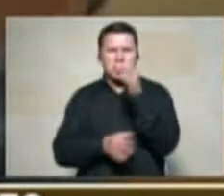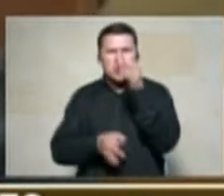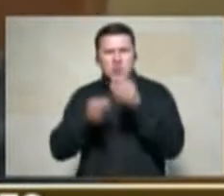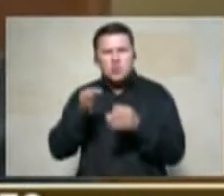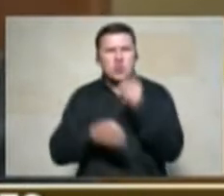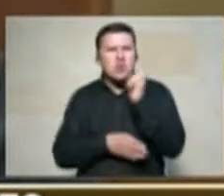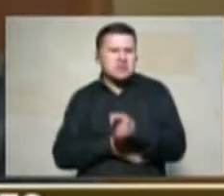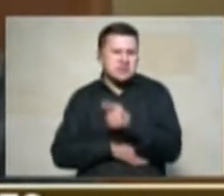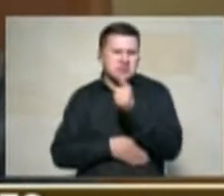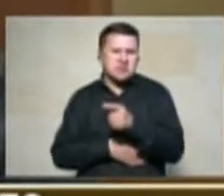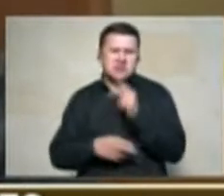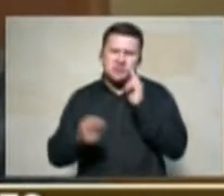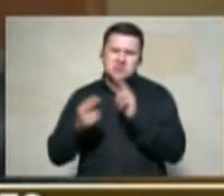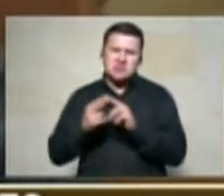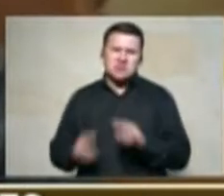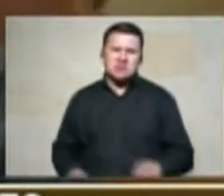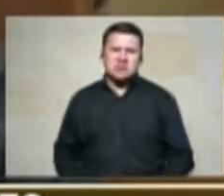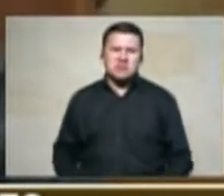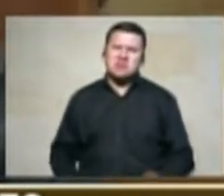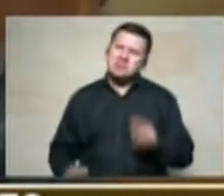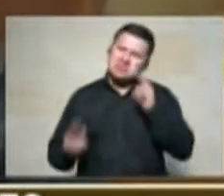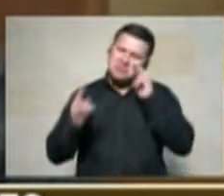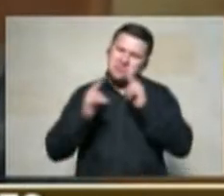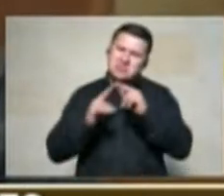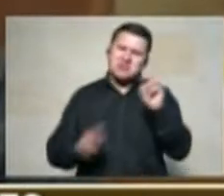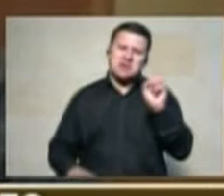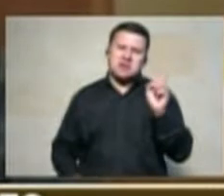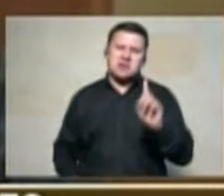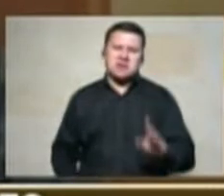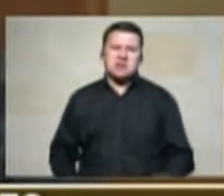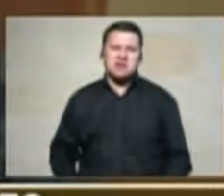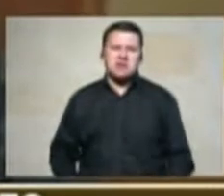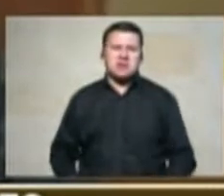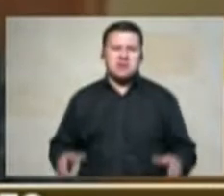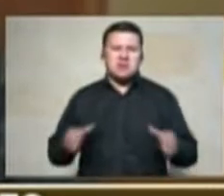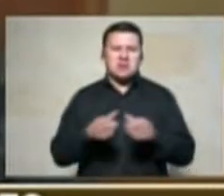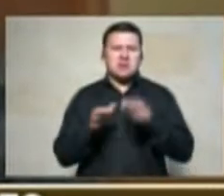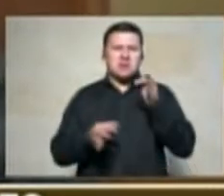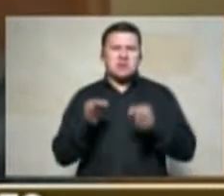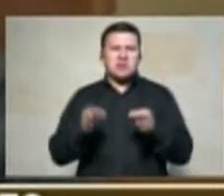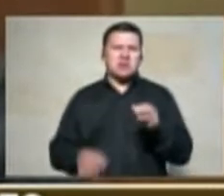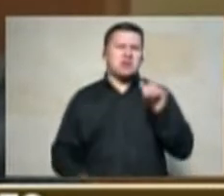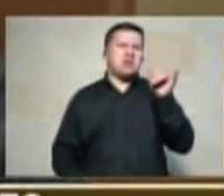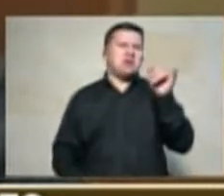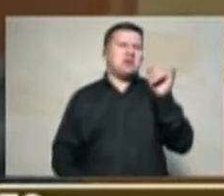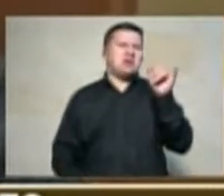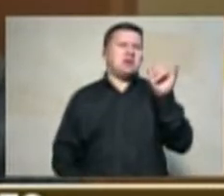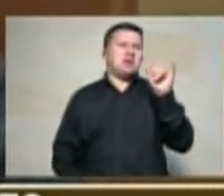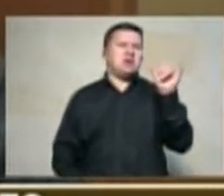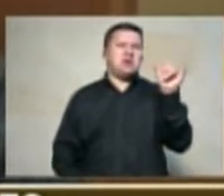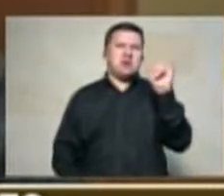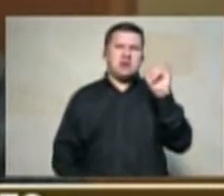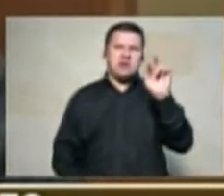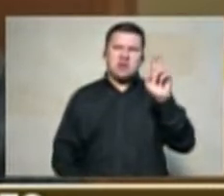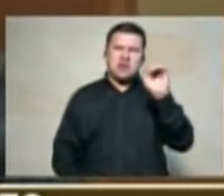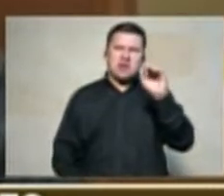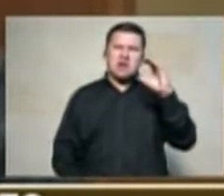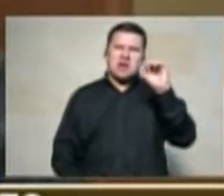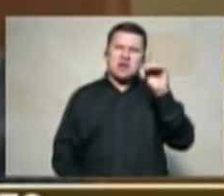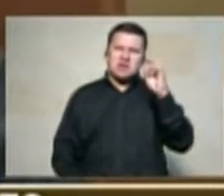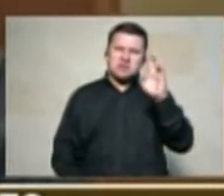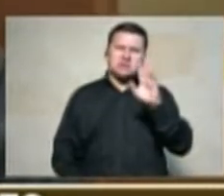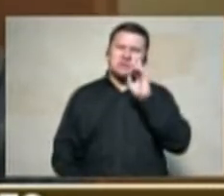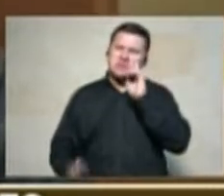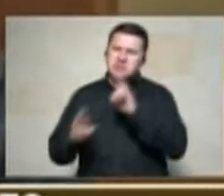conozco desde hace muchos años a la Corporación Jurídica Gira Castro conozco a estas ONGs que por